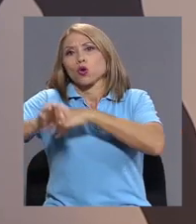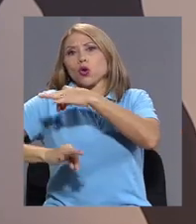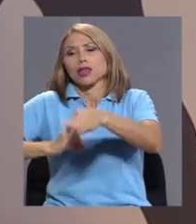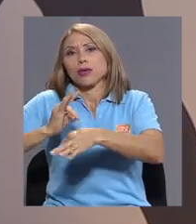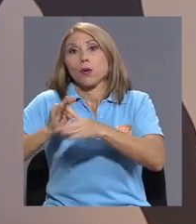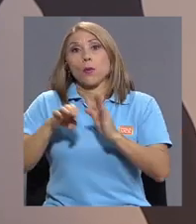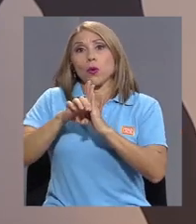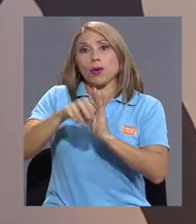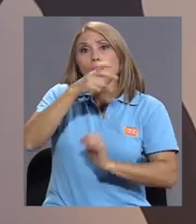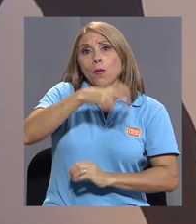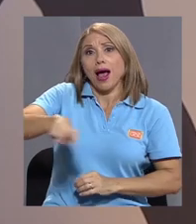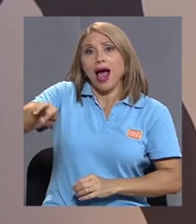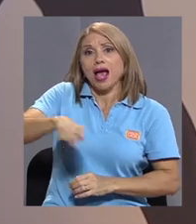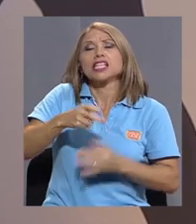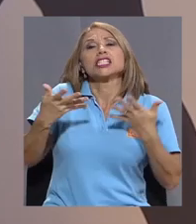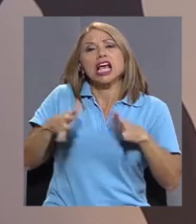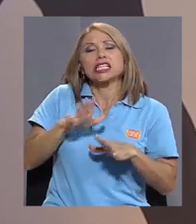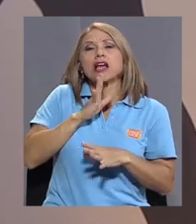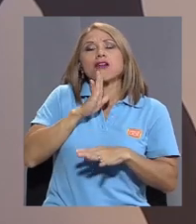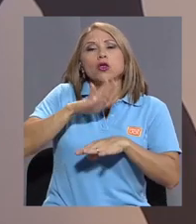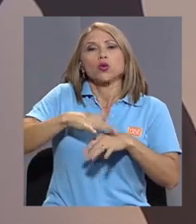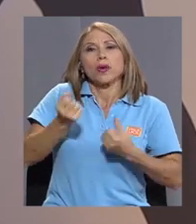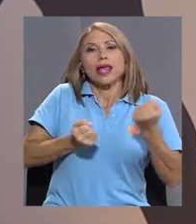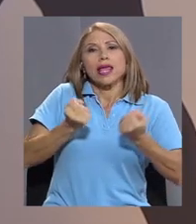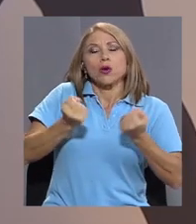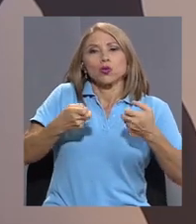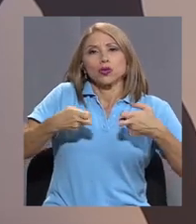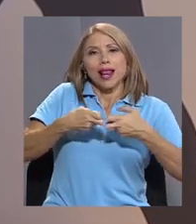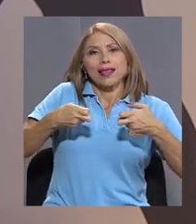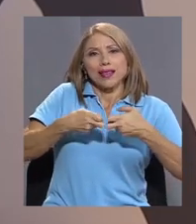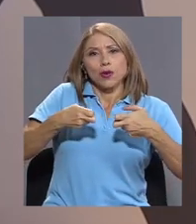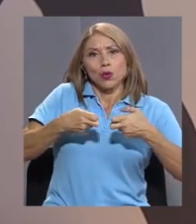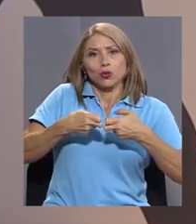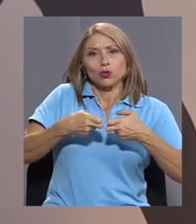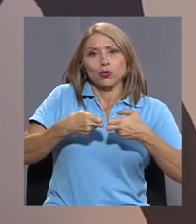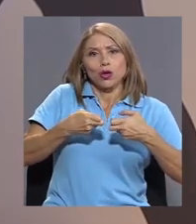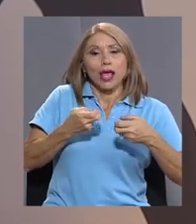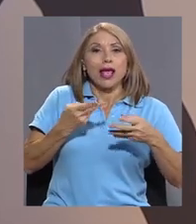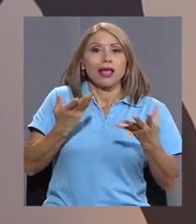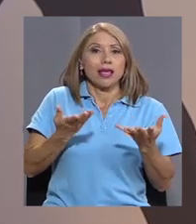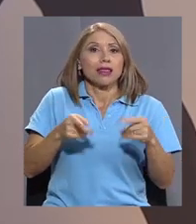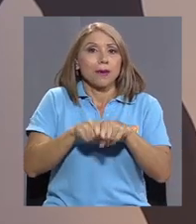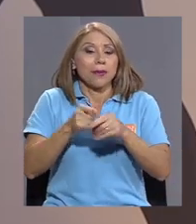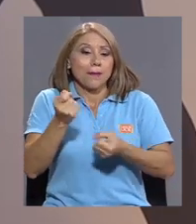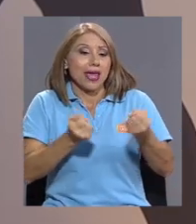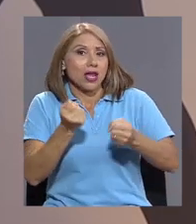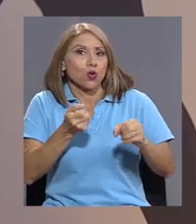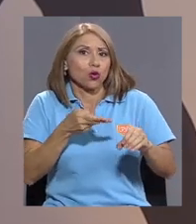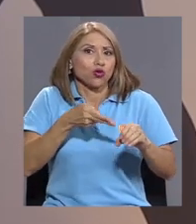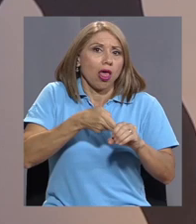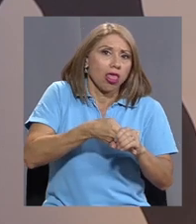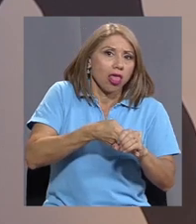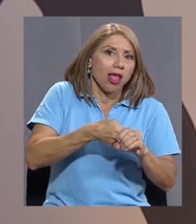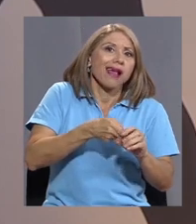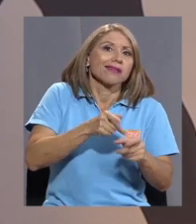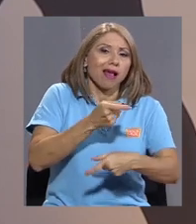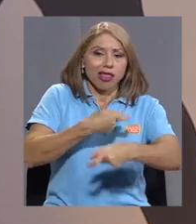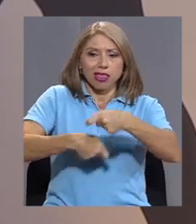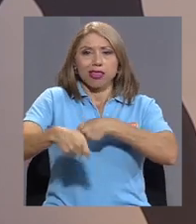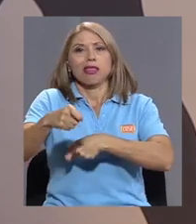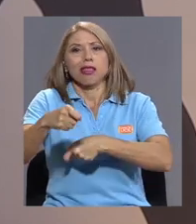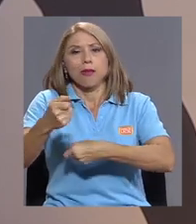sector transporte se ha hablado de los vehículos eléctricos, sustituir vehículos de combustión interna por vehículos eléctricos, pero,